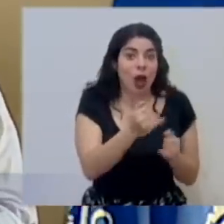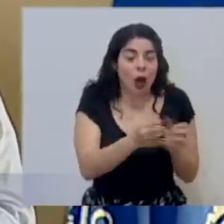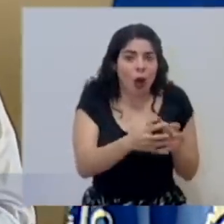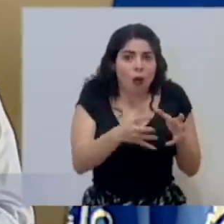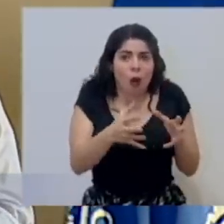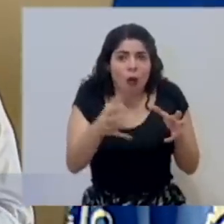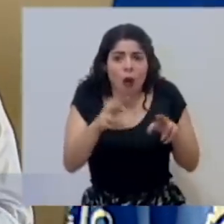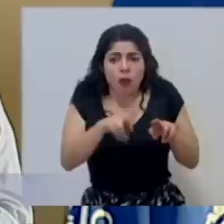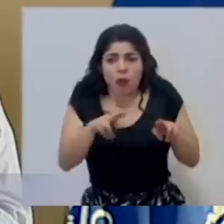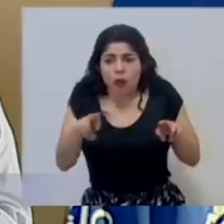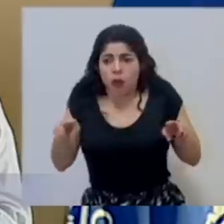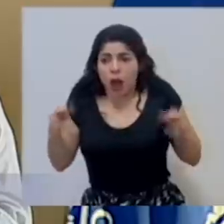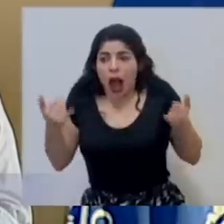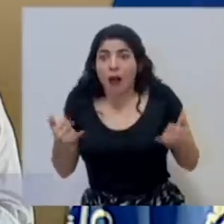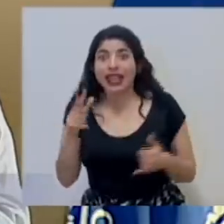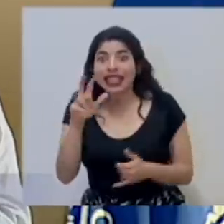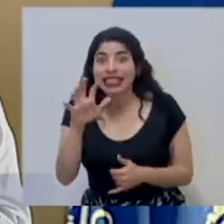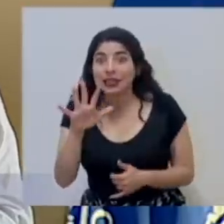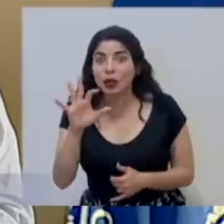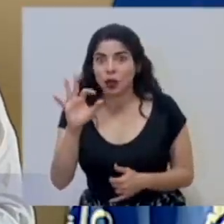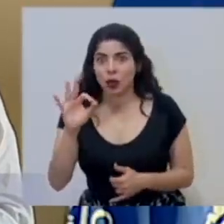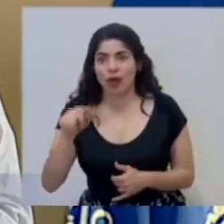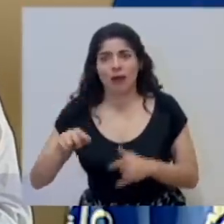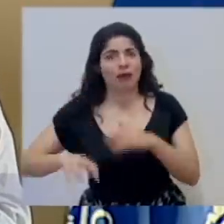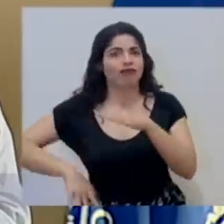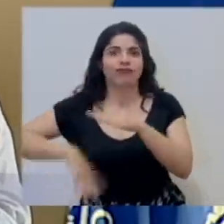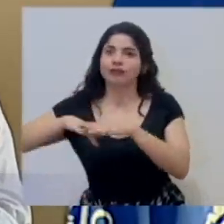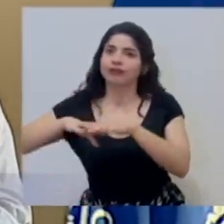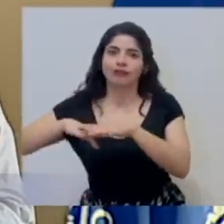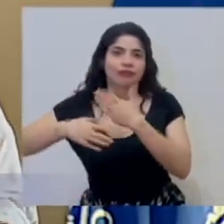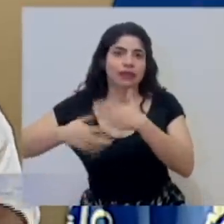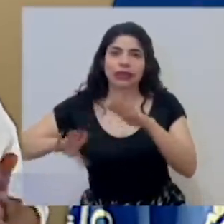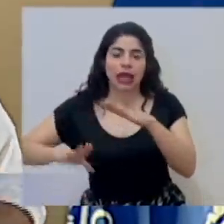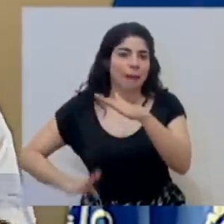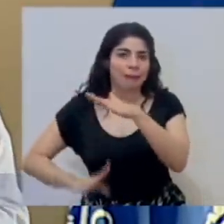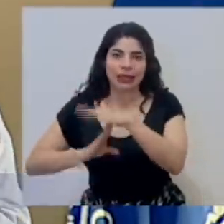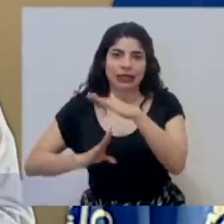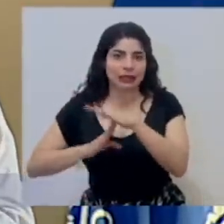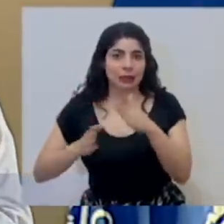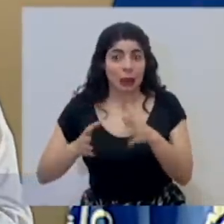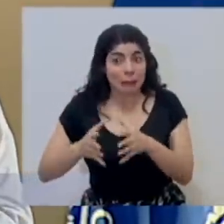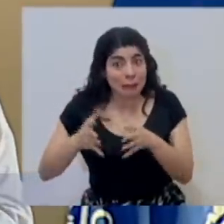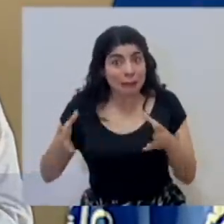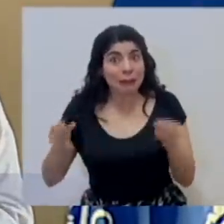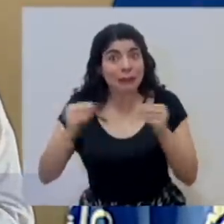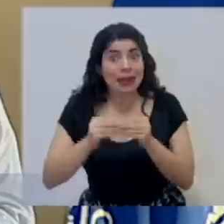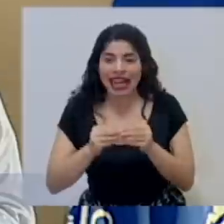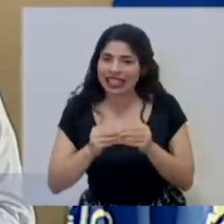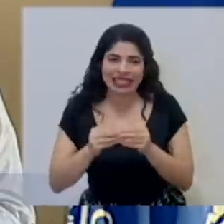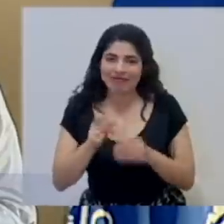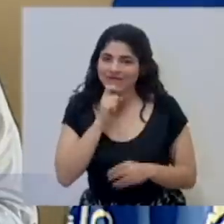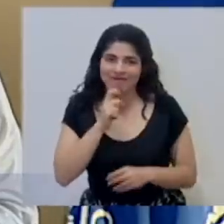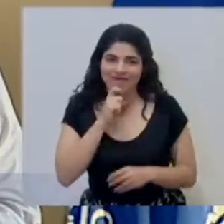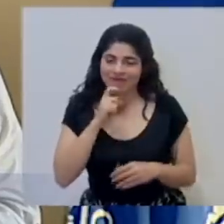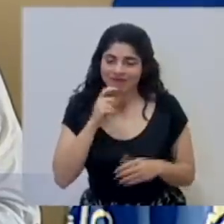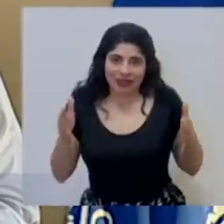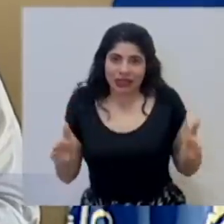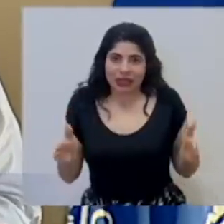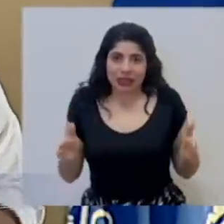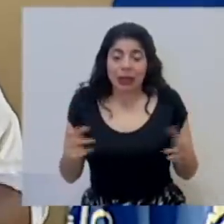359, que va a ser nuestra capacidad máxima. Es difícil que podamos ampliar de esa capacidad.